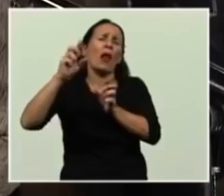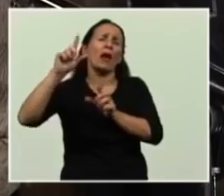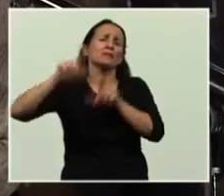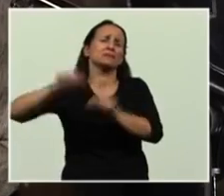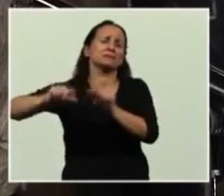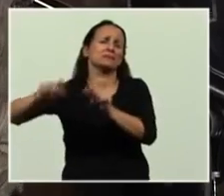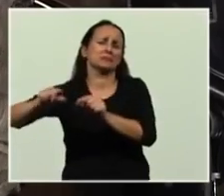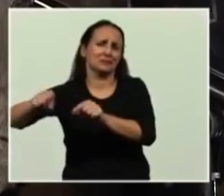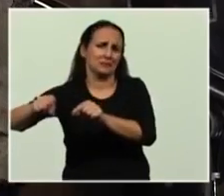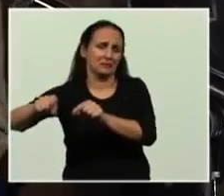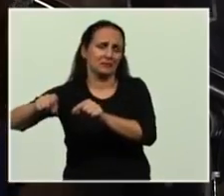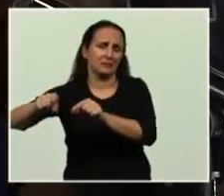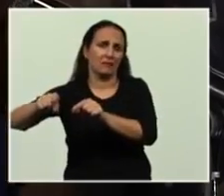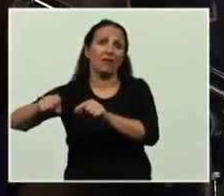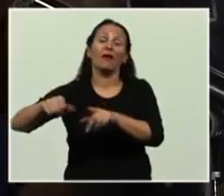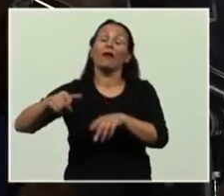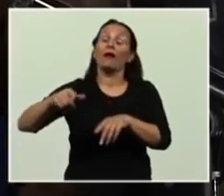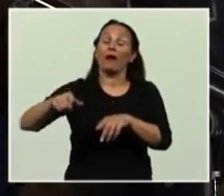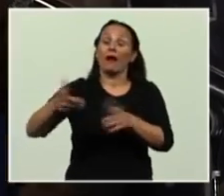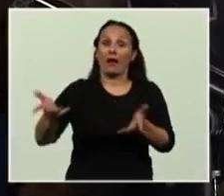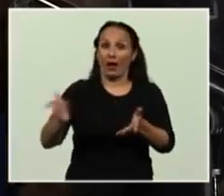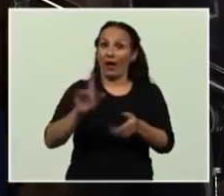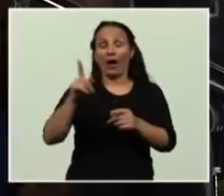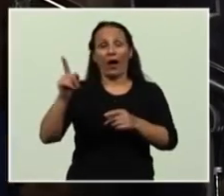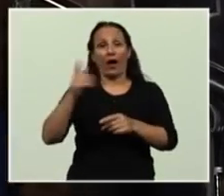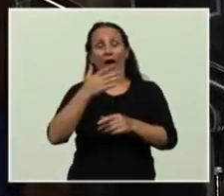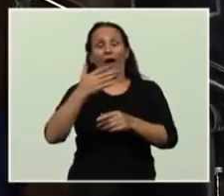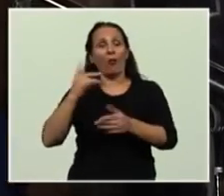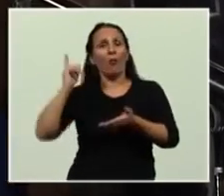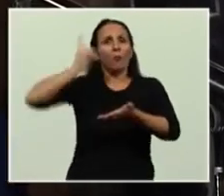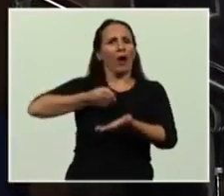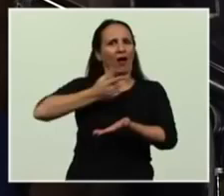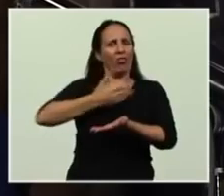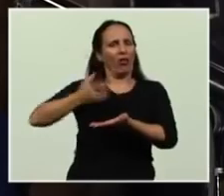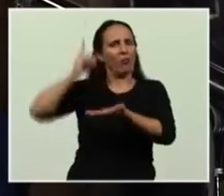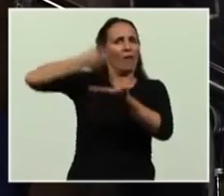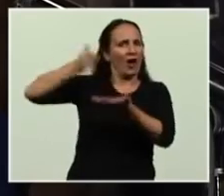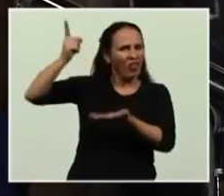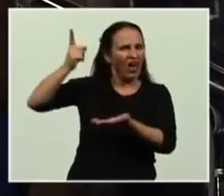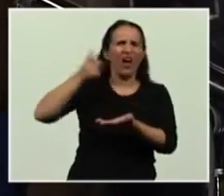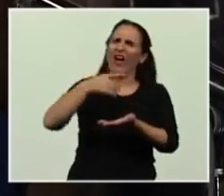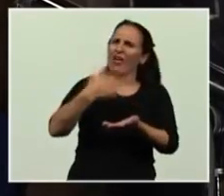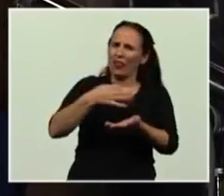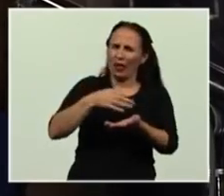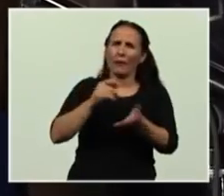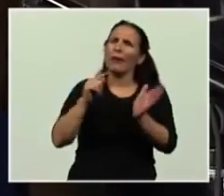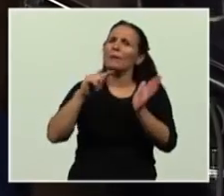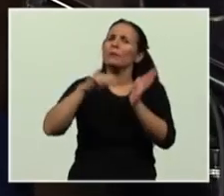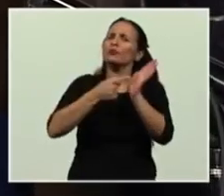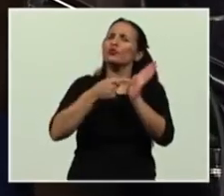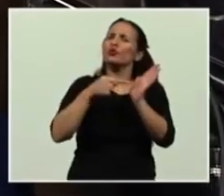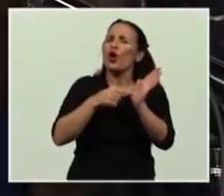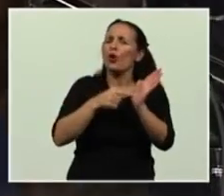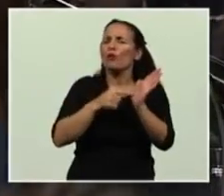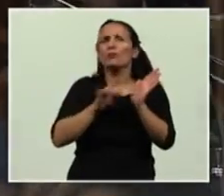y que en una insólita sentencia se le aplica una cláusula